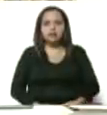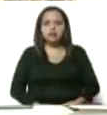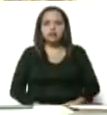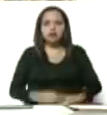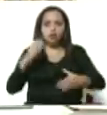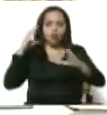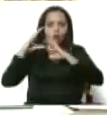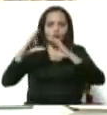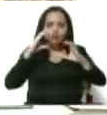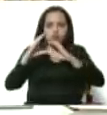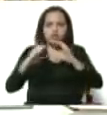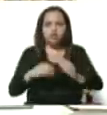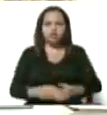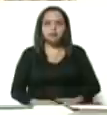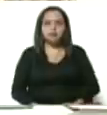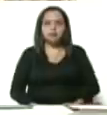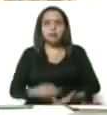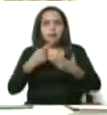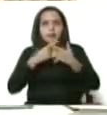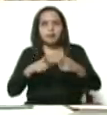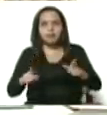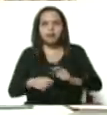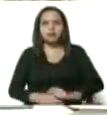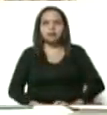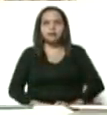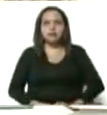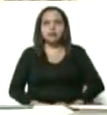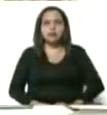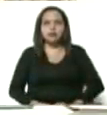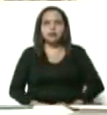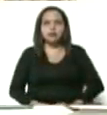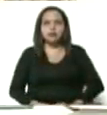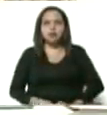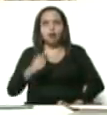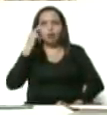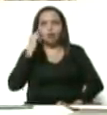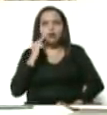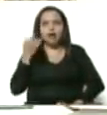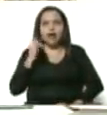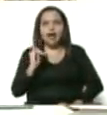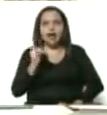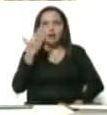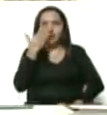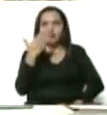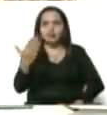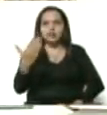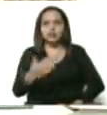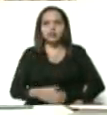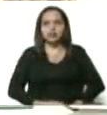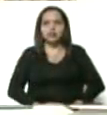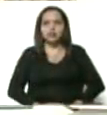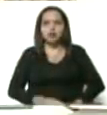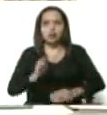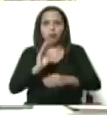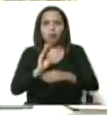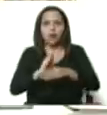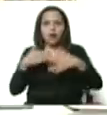comunicamos, pero los bolivarianos, los guerreros, estamos al frente, ahora prioridad a la salud.